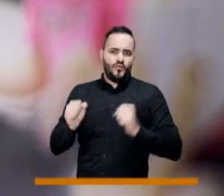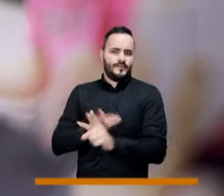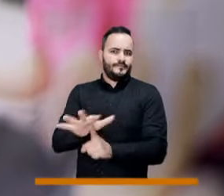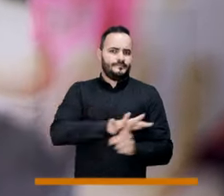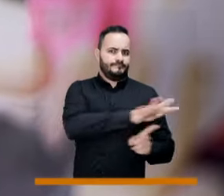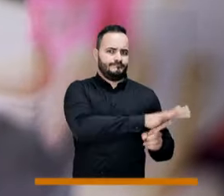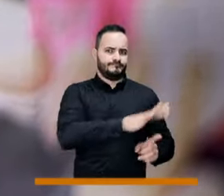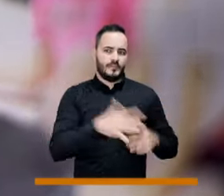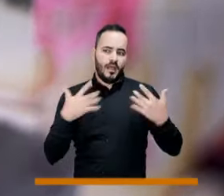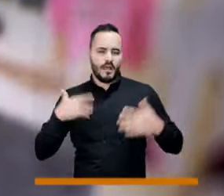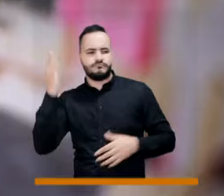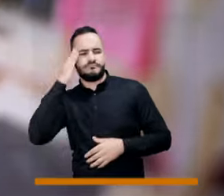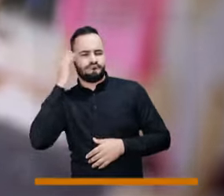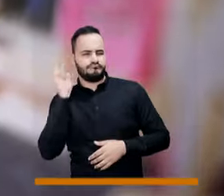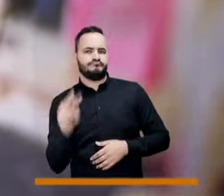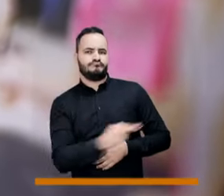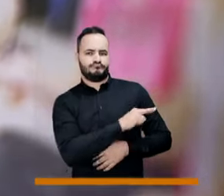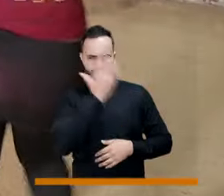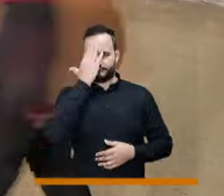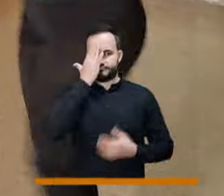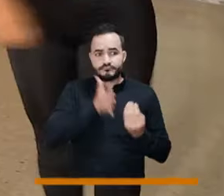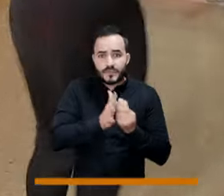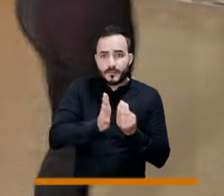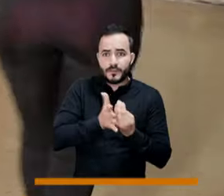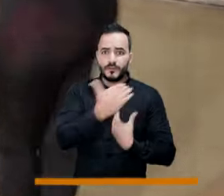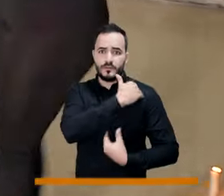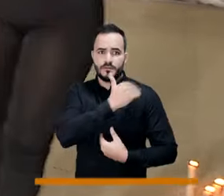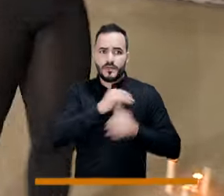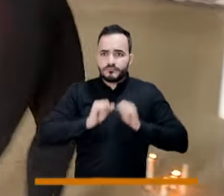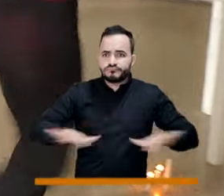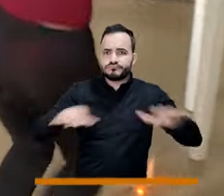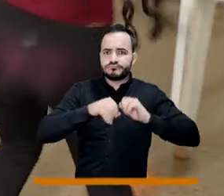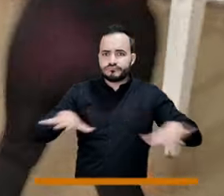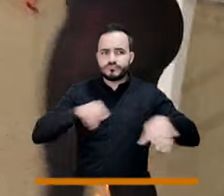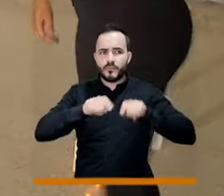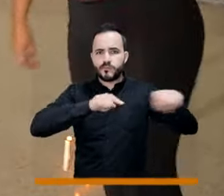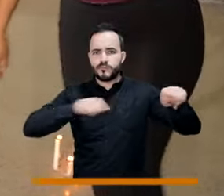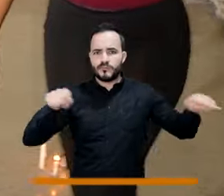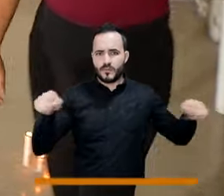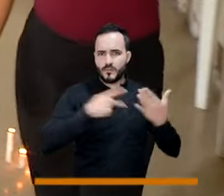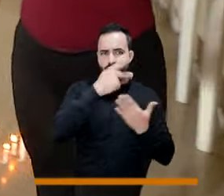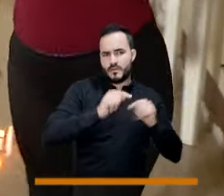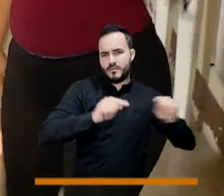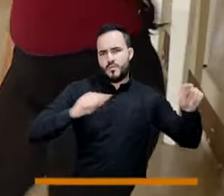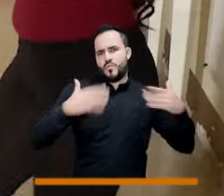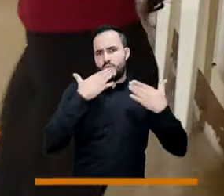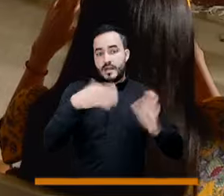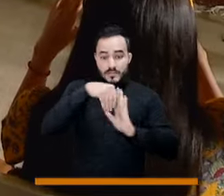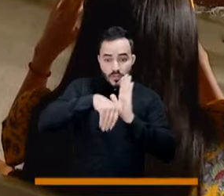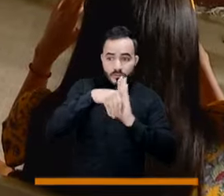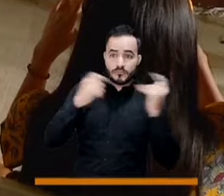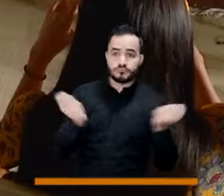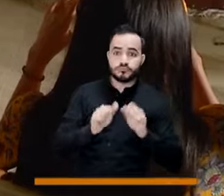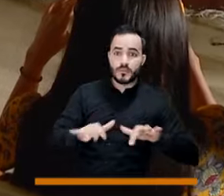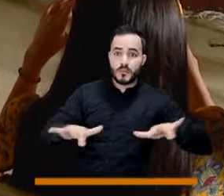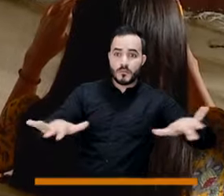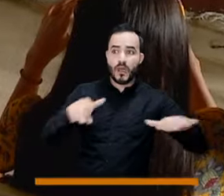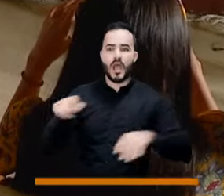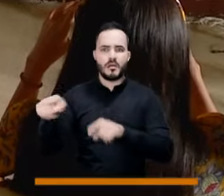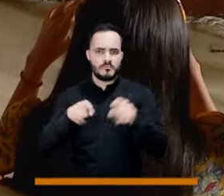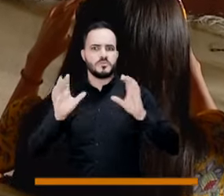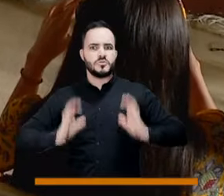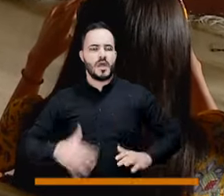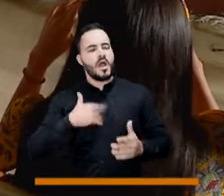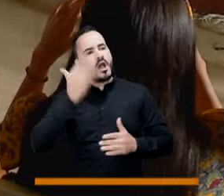en las comunas y corregimientos y que, gracias a sus contenidos, la comunidad no solo es espectadora, sino participante